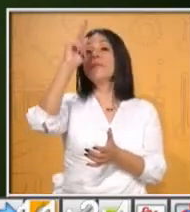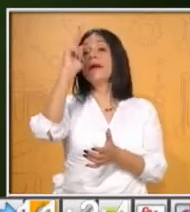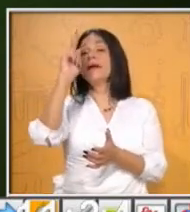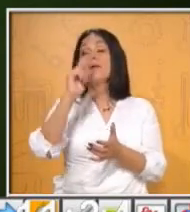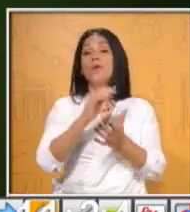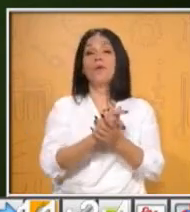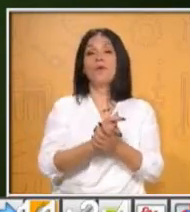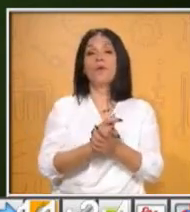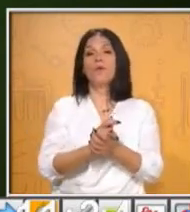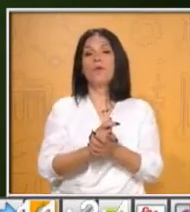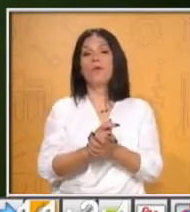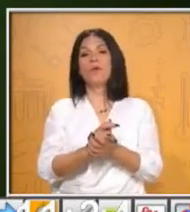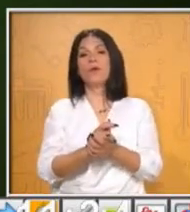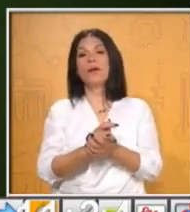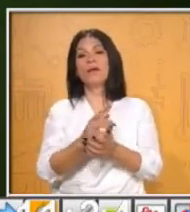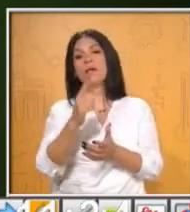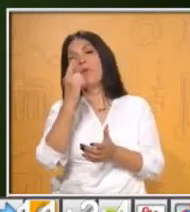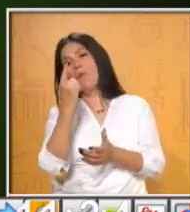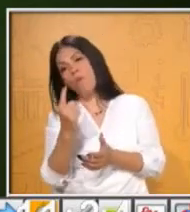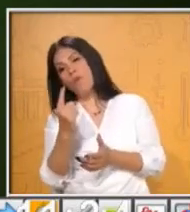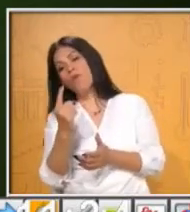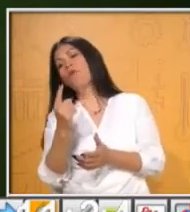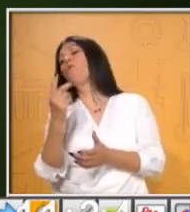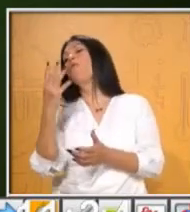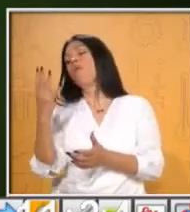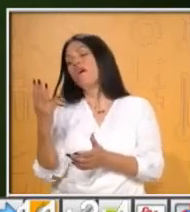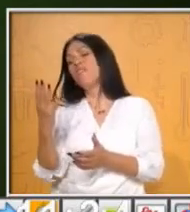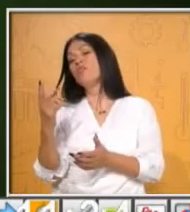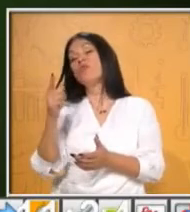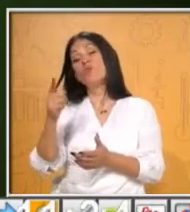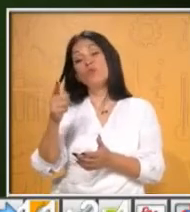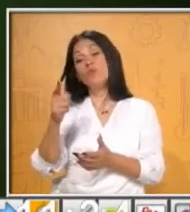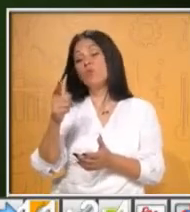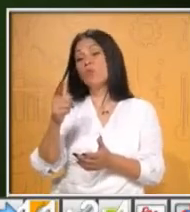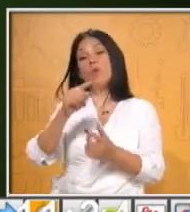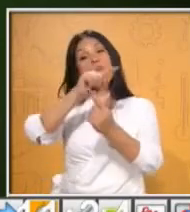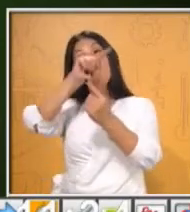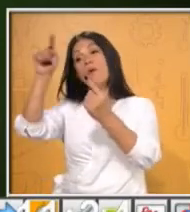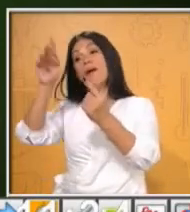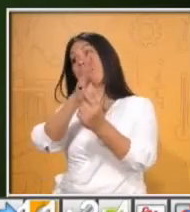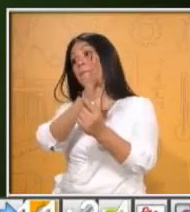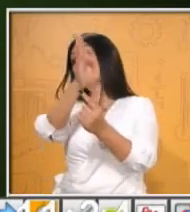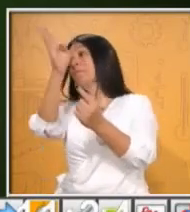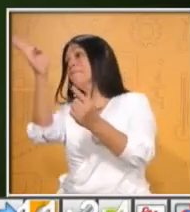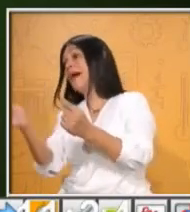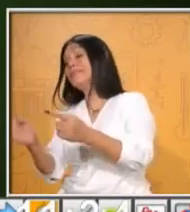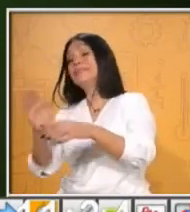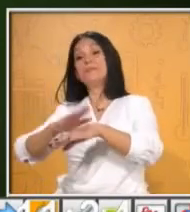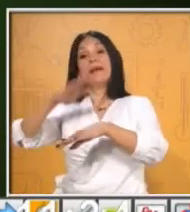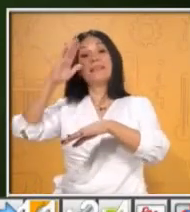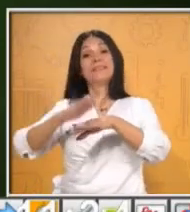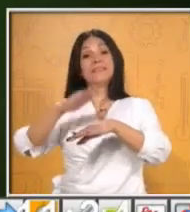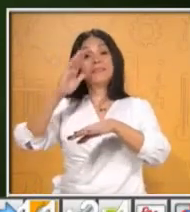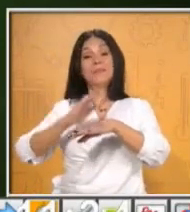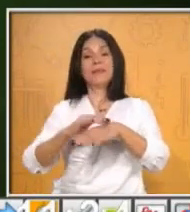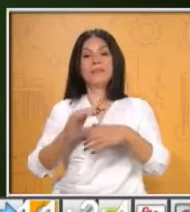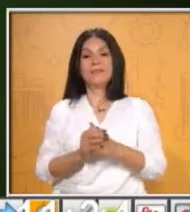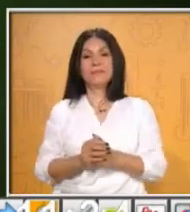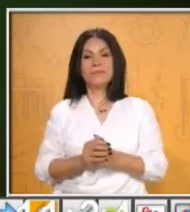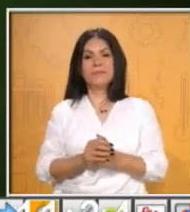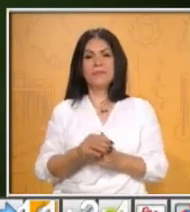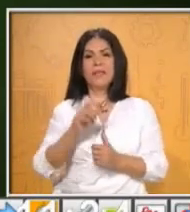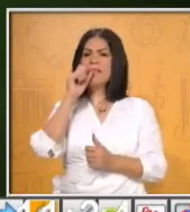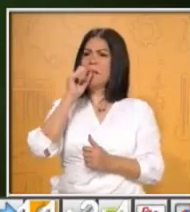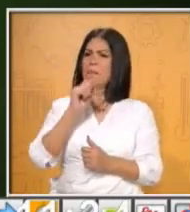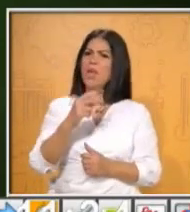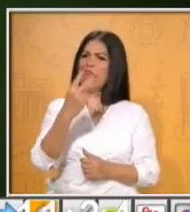Por eso ahorita estábamos hablando de fracciones. Cuando el dado caiga en el dos o en el cinco, vas a dar